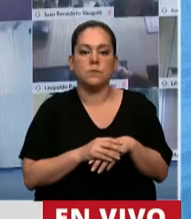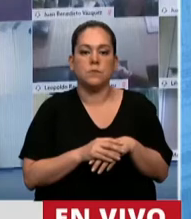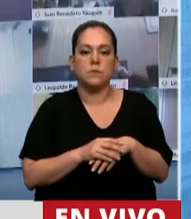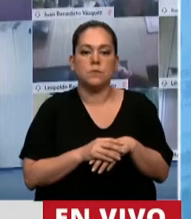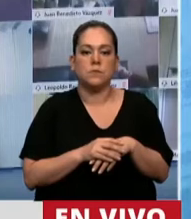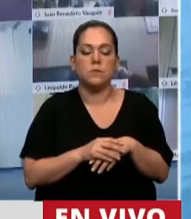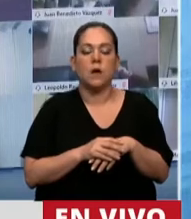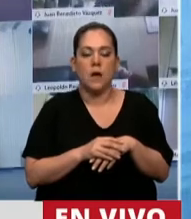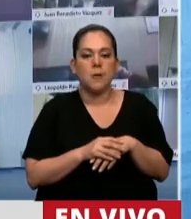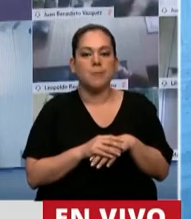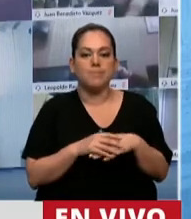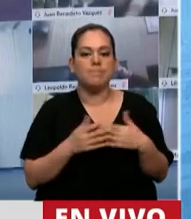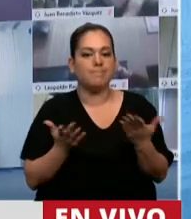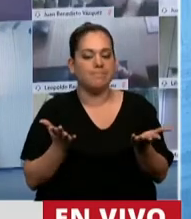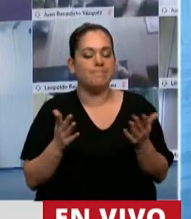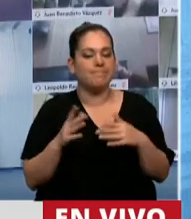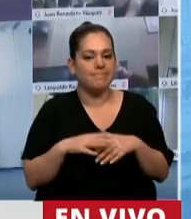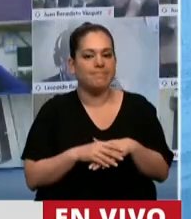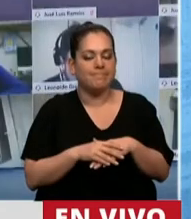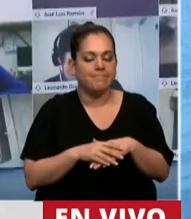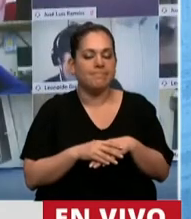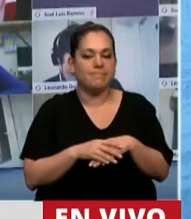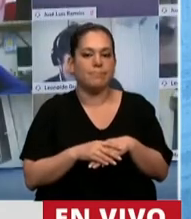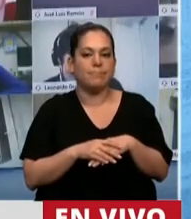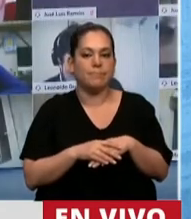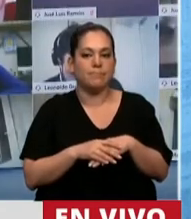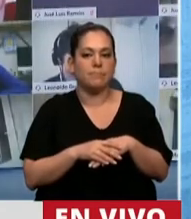estamos atravesando, se definiría